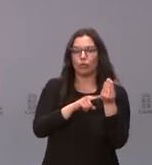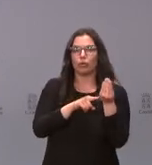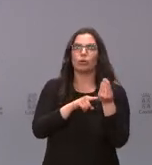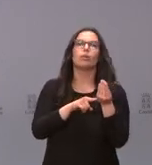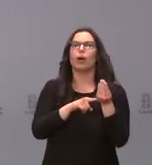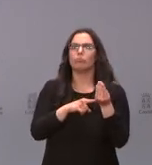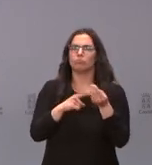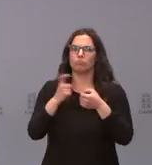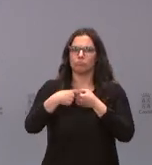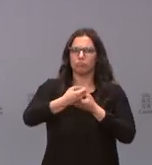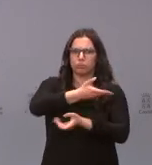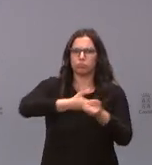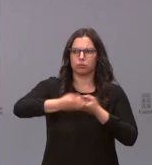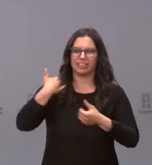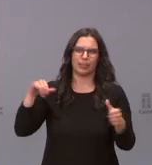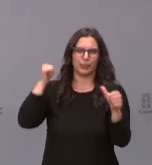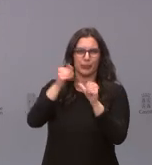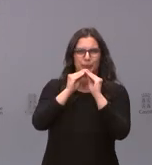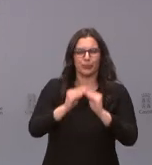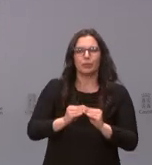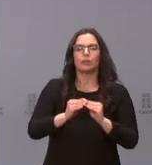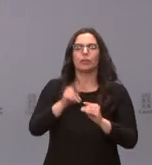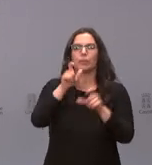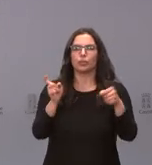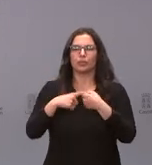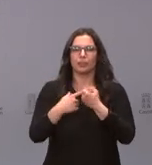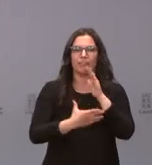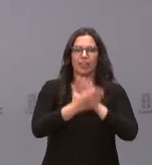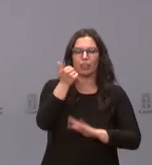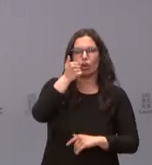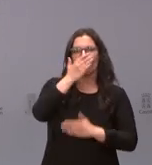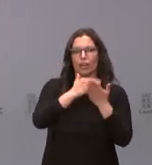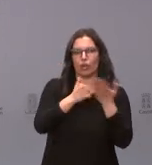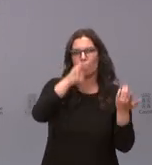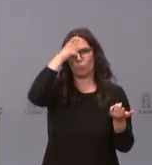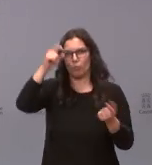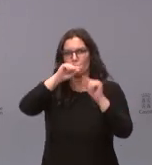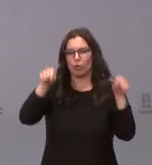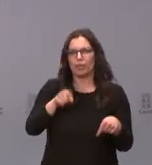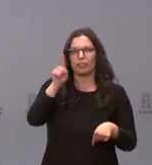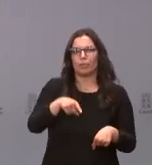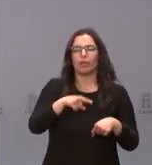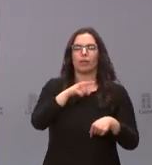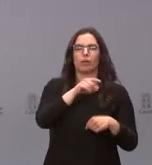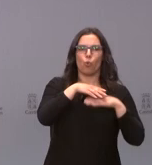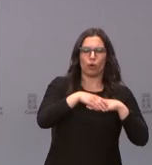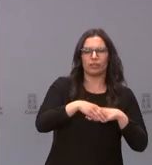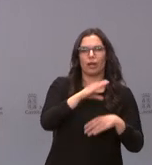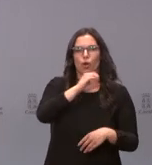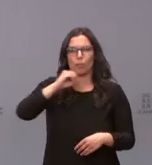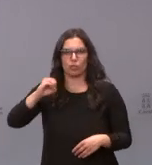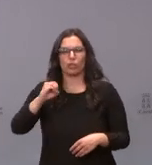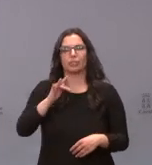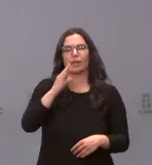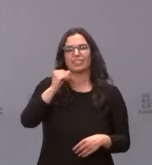participativo, llevamos mucho tiempo trabajando con representantes de la Federación Regional de Municipios y Provincias, las centrales sindicales, UGT, Comisiones Obreras y